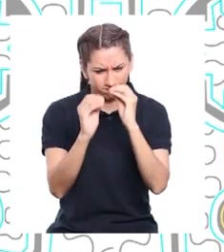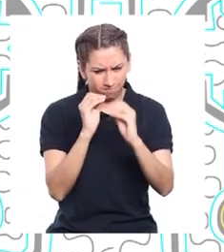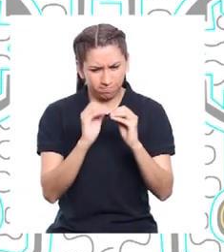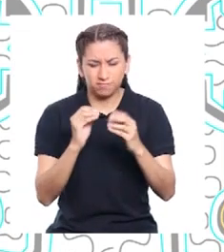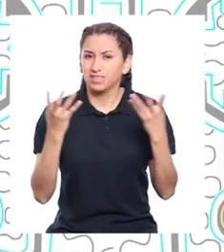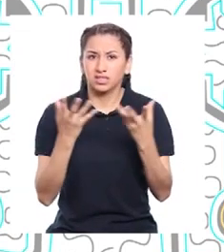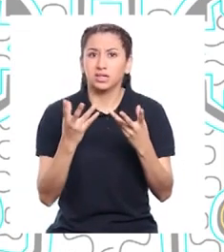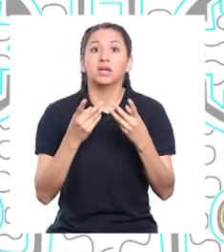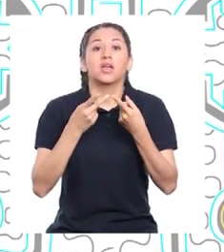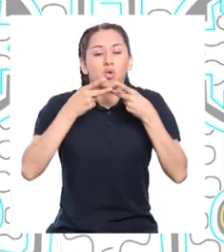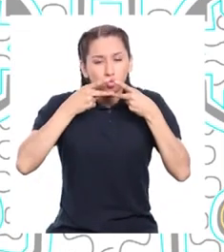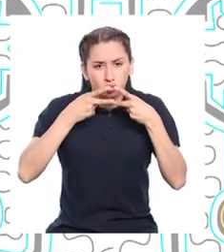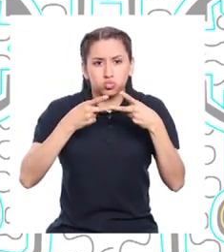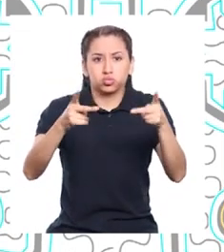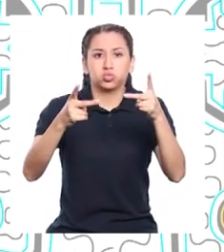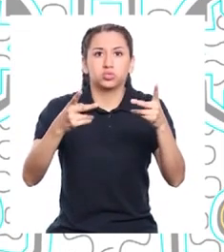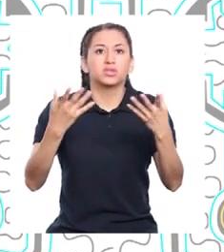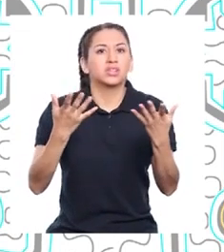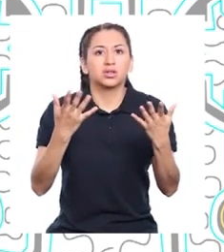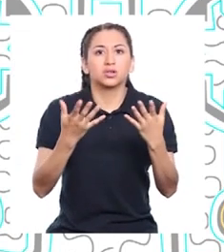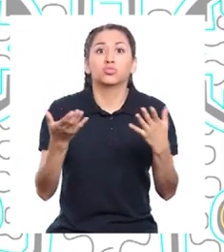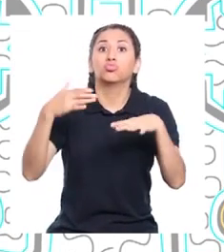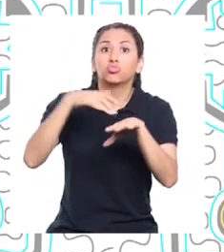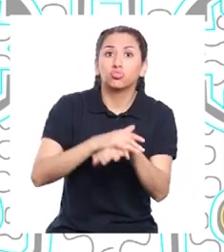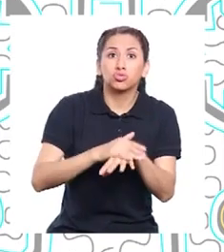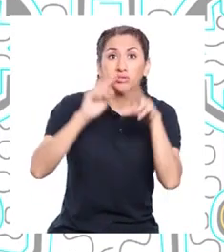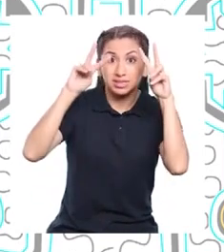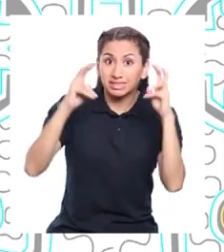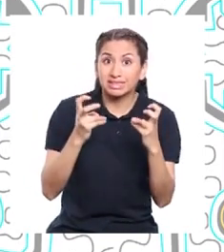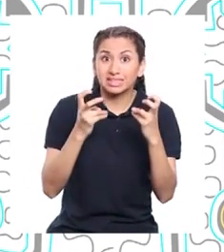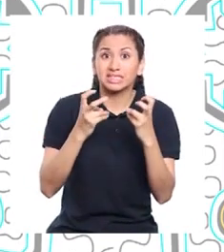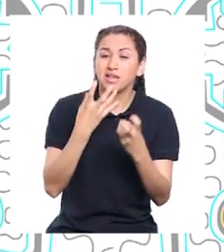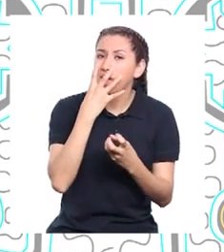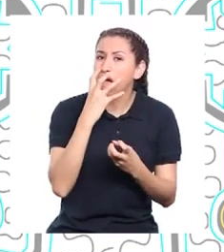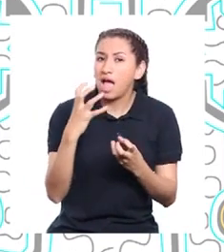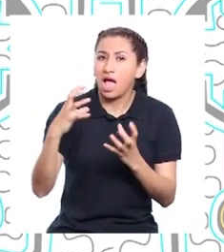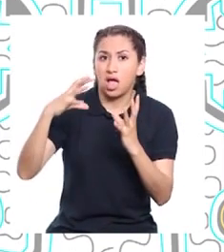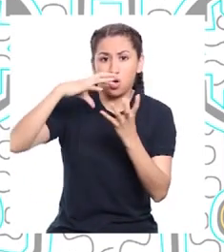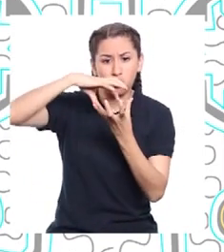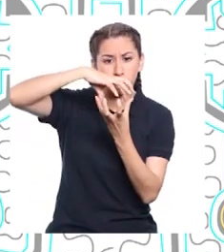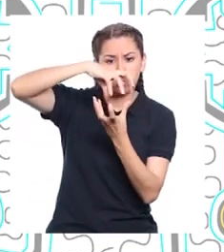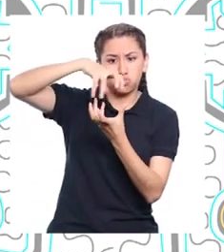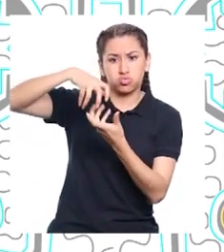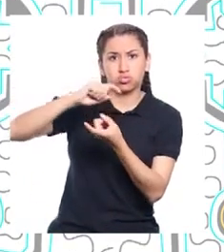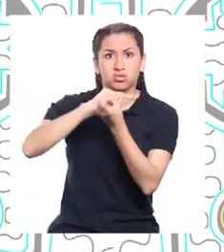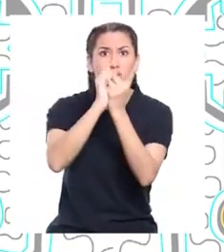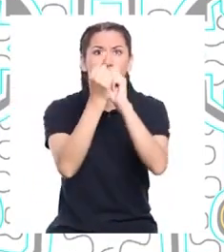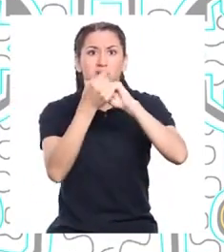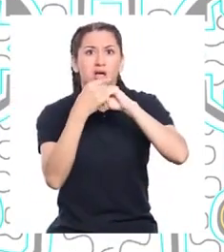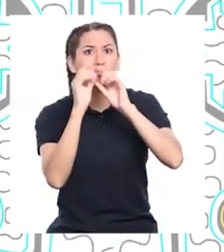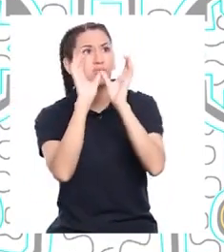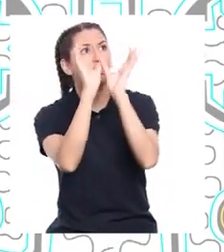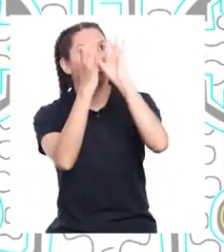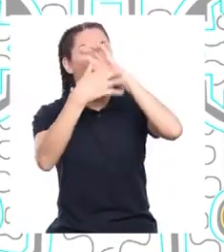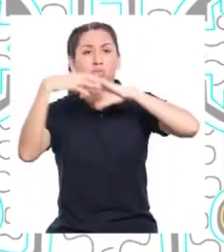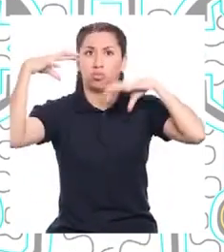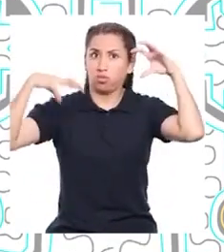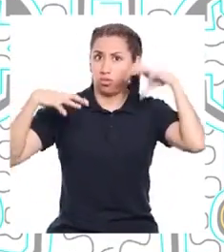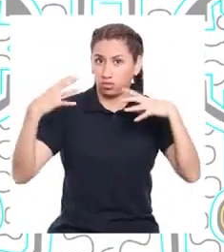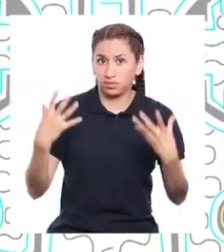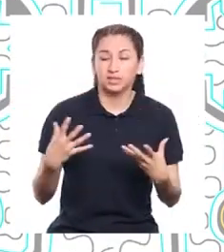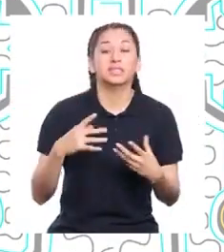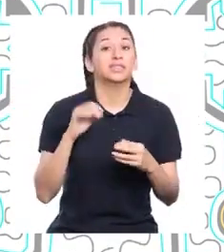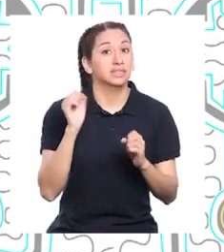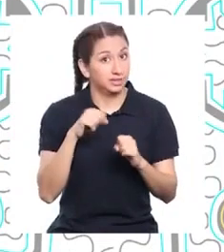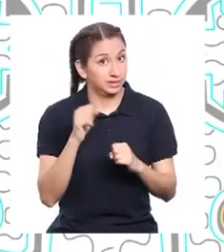la campaña de difusión frente al impacto del calentamiento global y el cambio climático. Así es, Juan. Pero